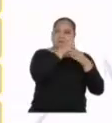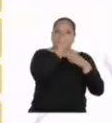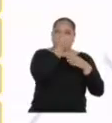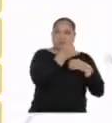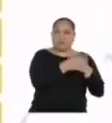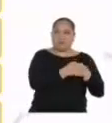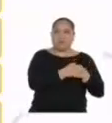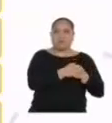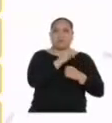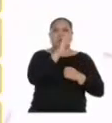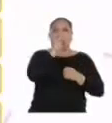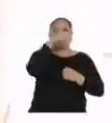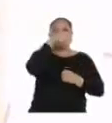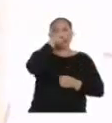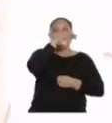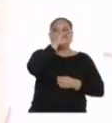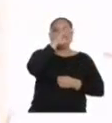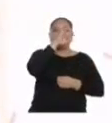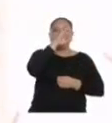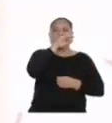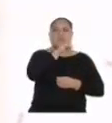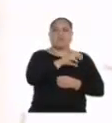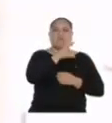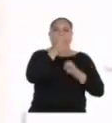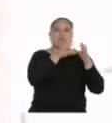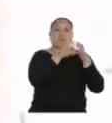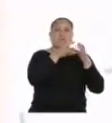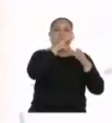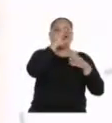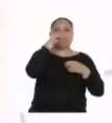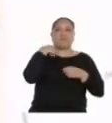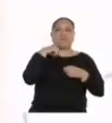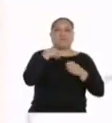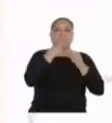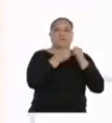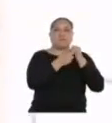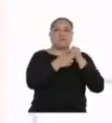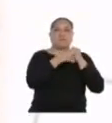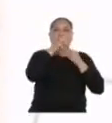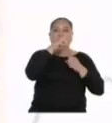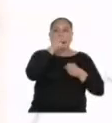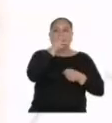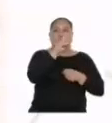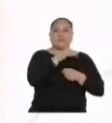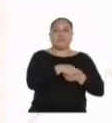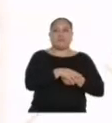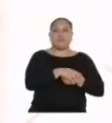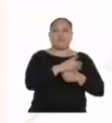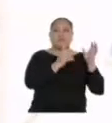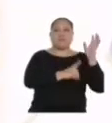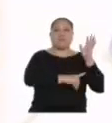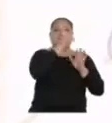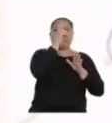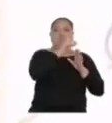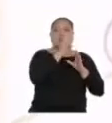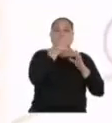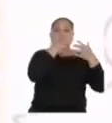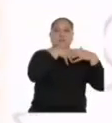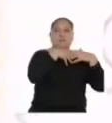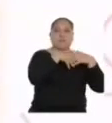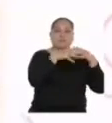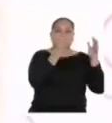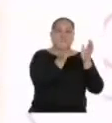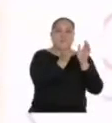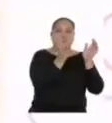no bancario encontramos a las financieras, a las cajas municipales de ahorro y crédito, a la